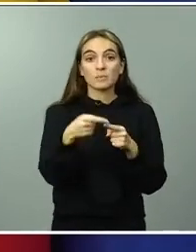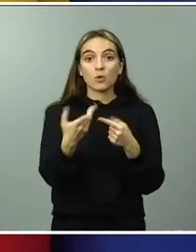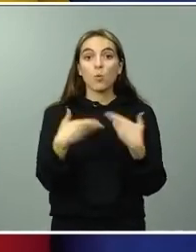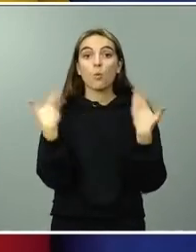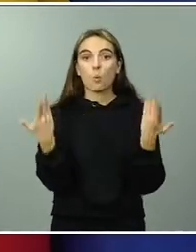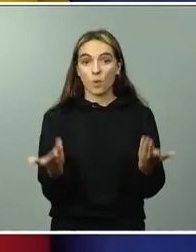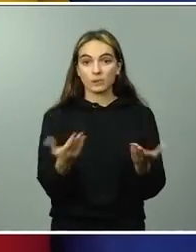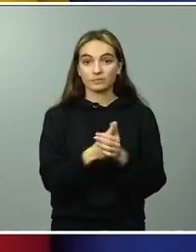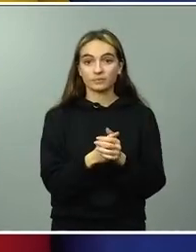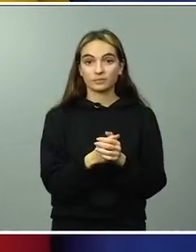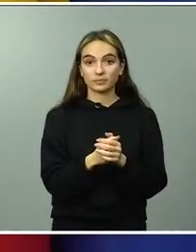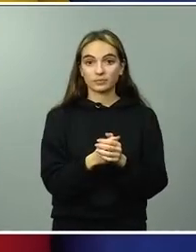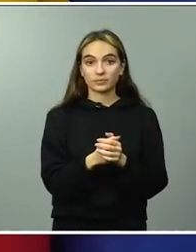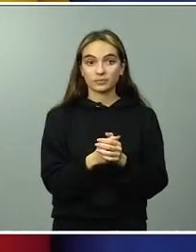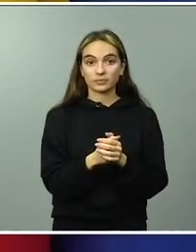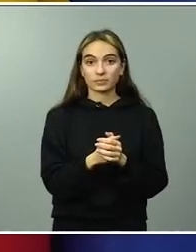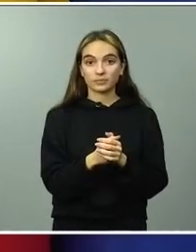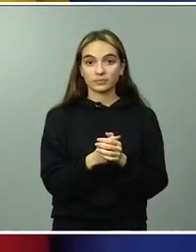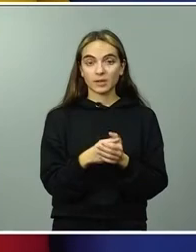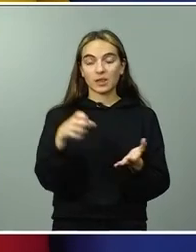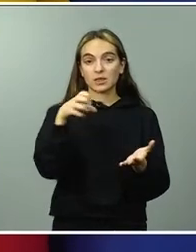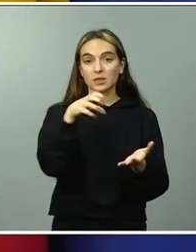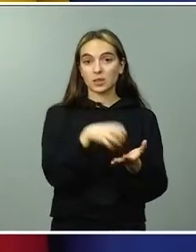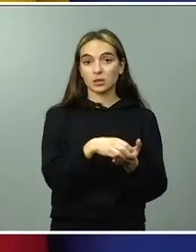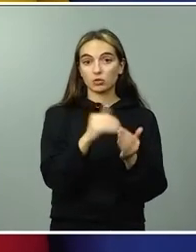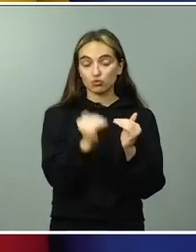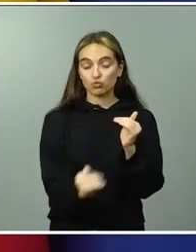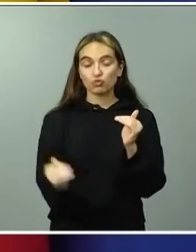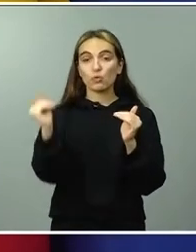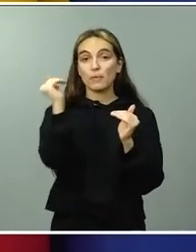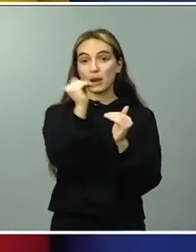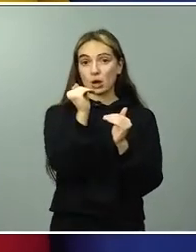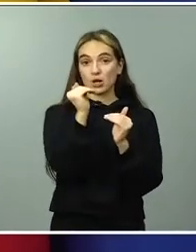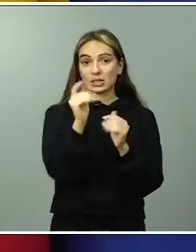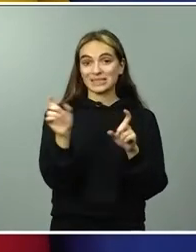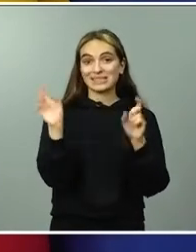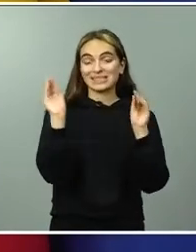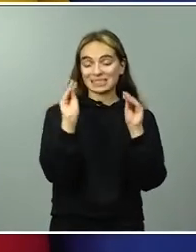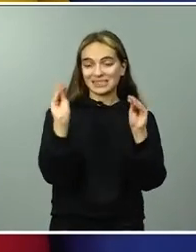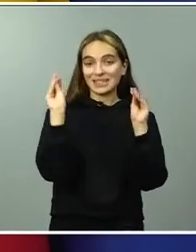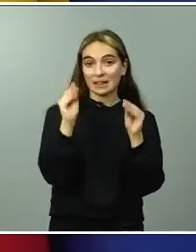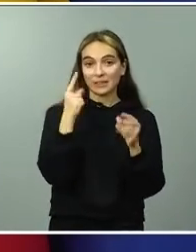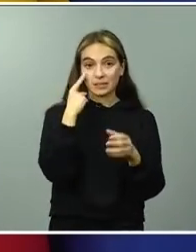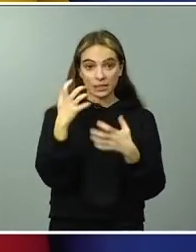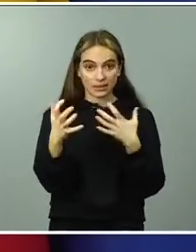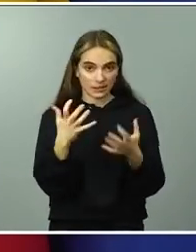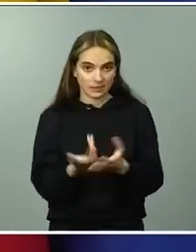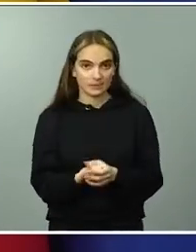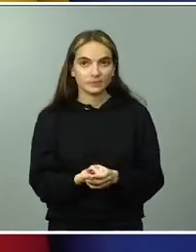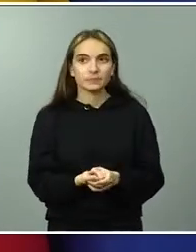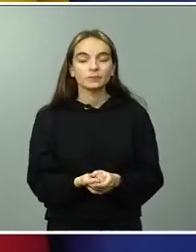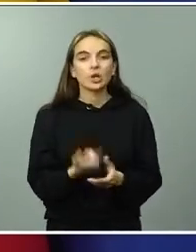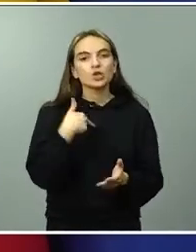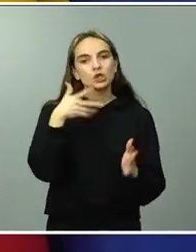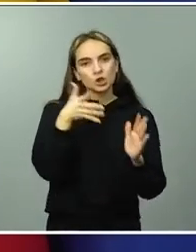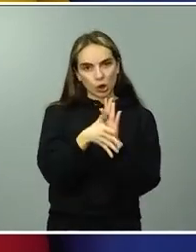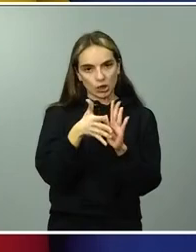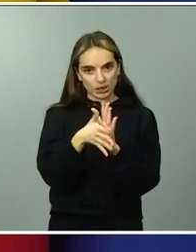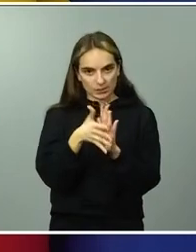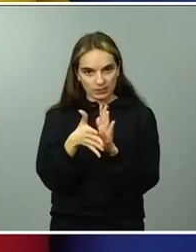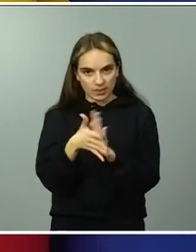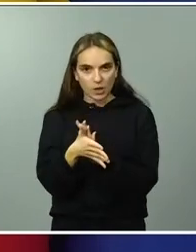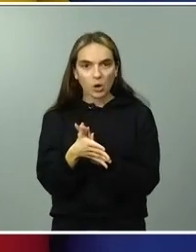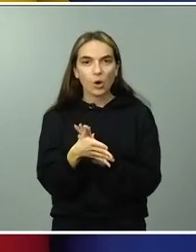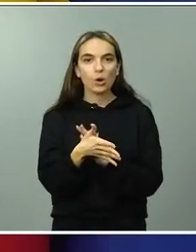de enseñanzas artísticas. Es un órgano que para que ustedes se lo puedan explicar de la manera más